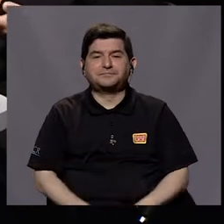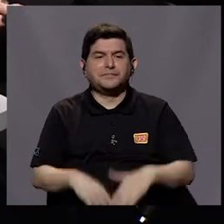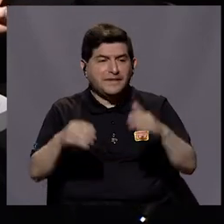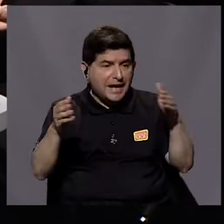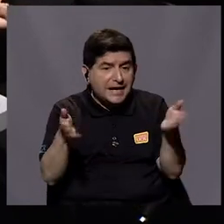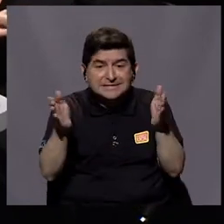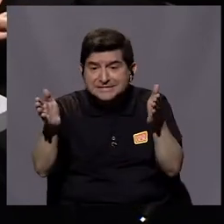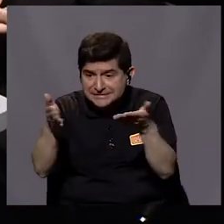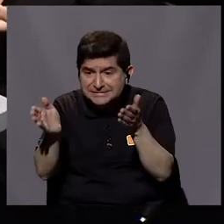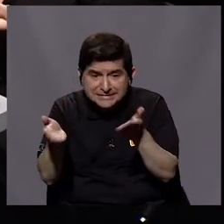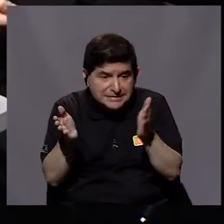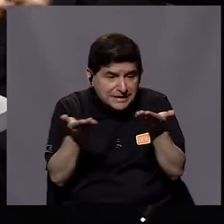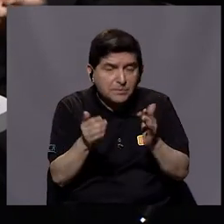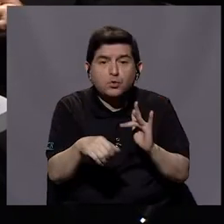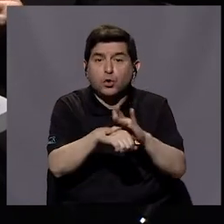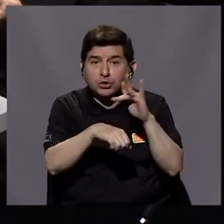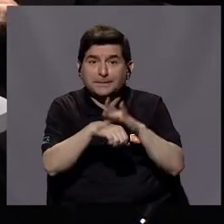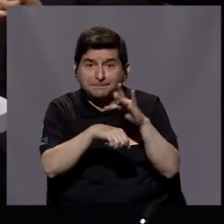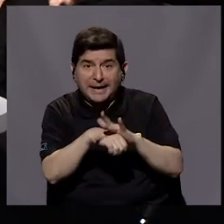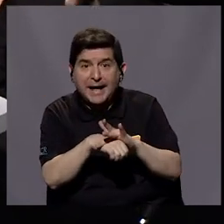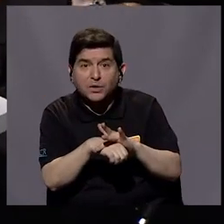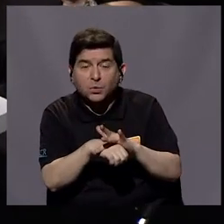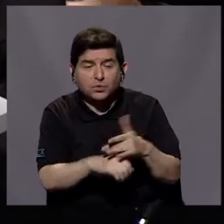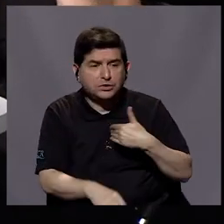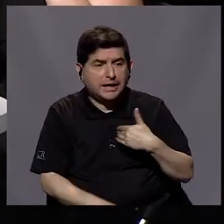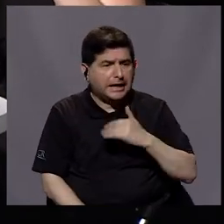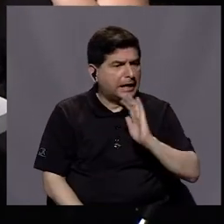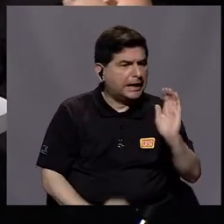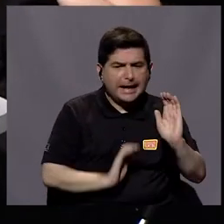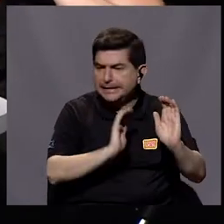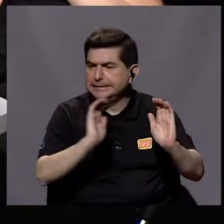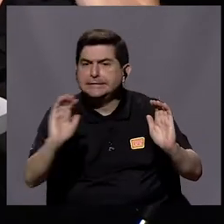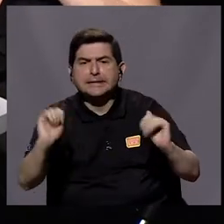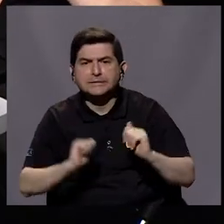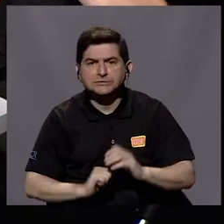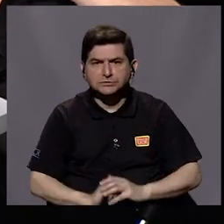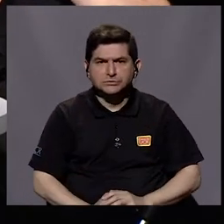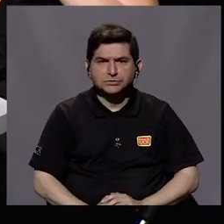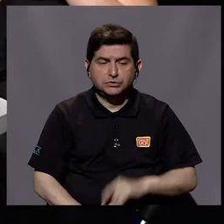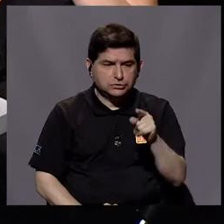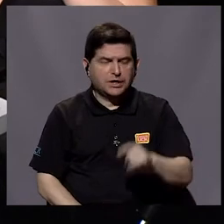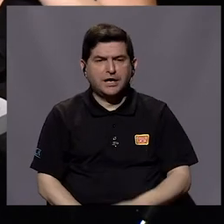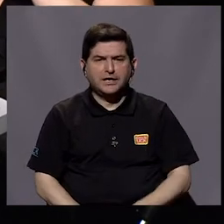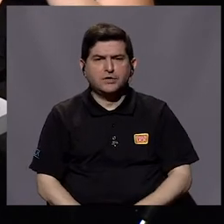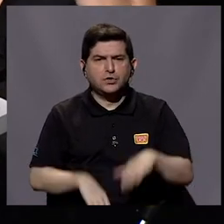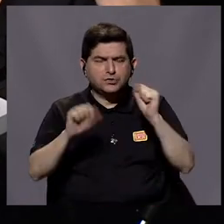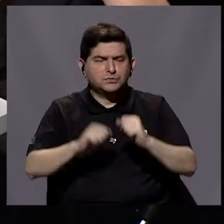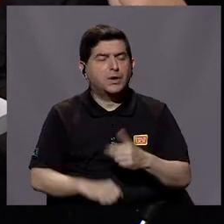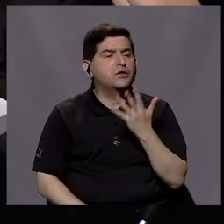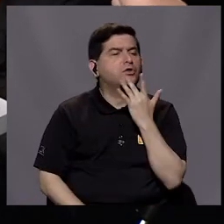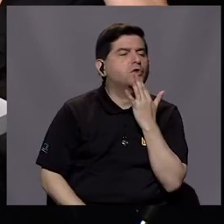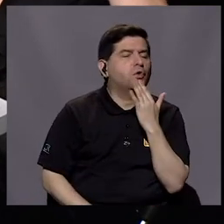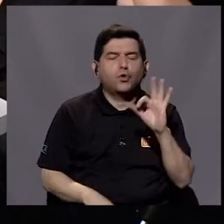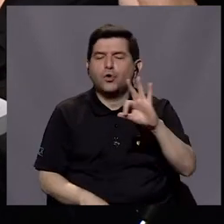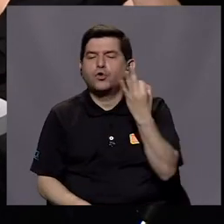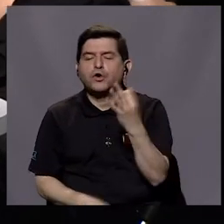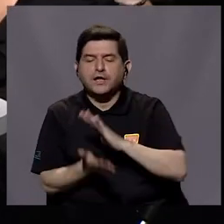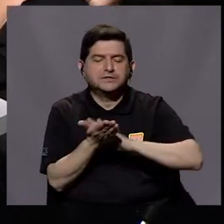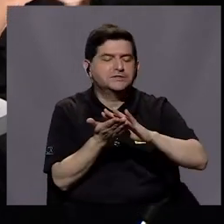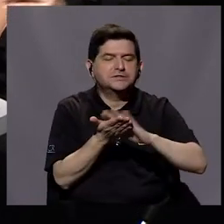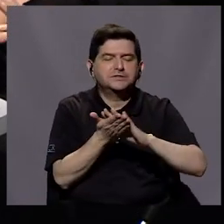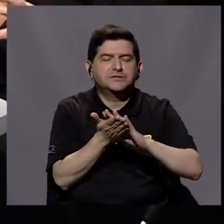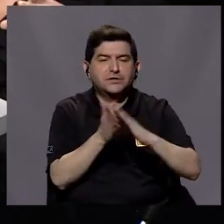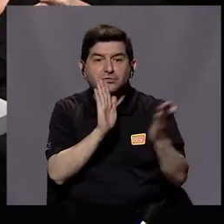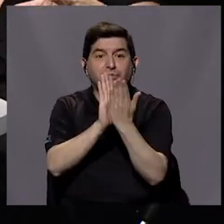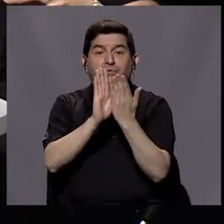la estimulación, la estimulación temprana. Ahora, cuando tenemos a niños expuestos a colores, a formas,